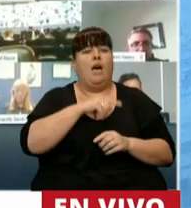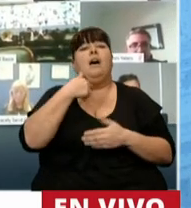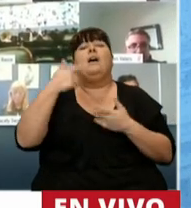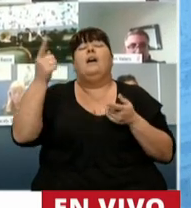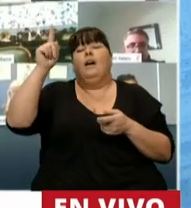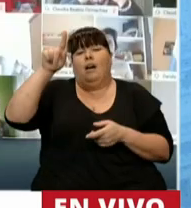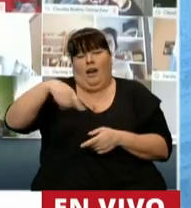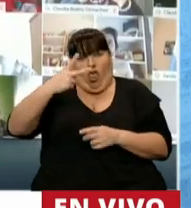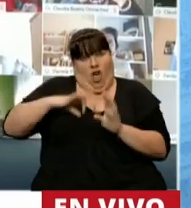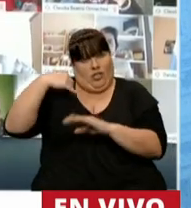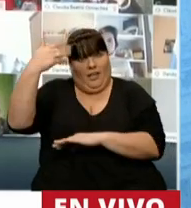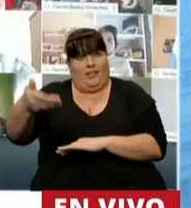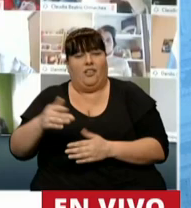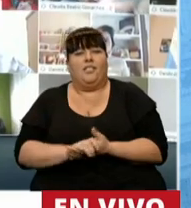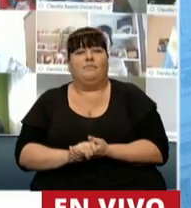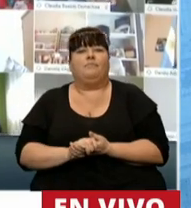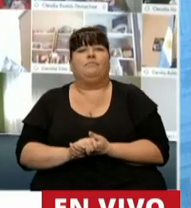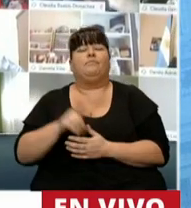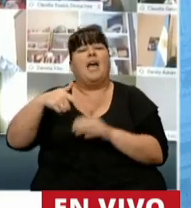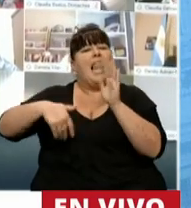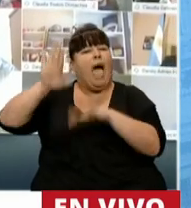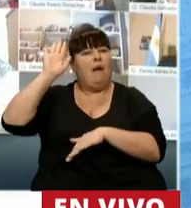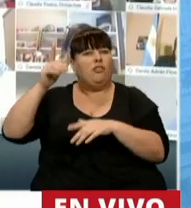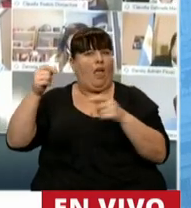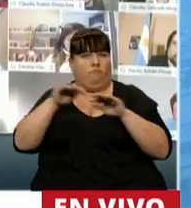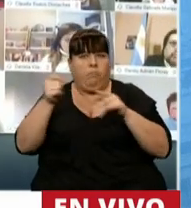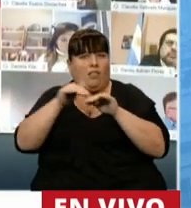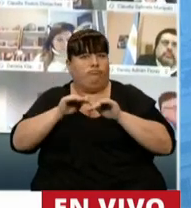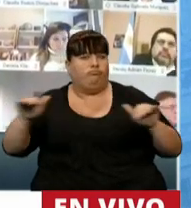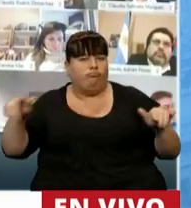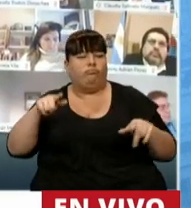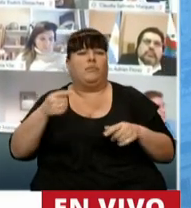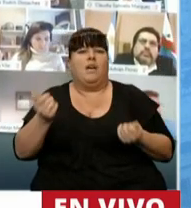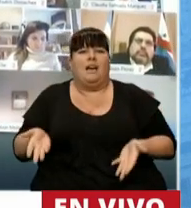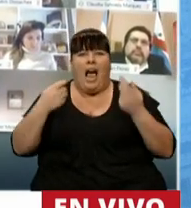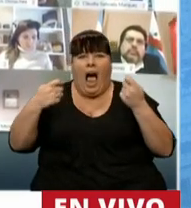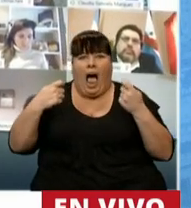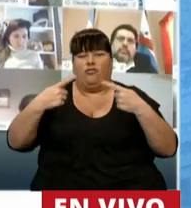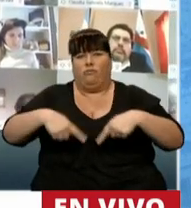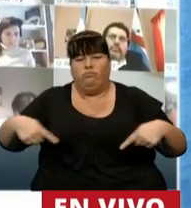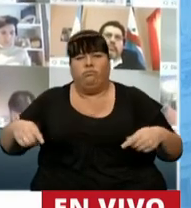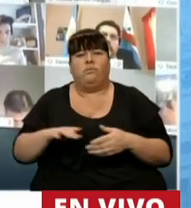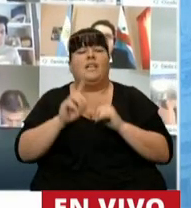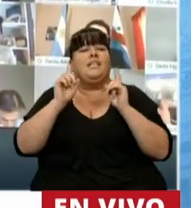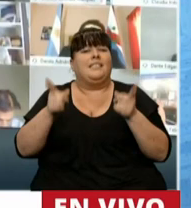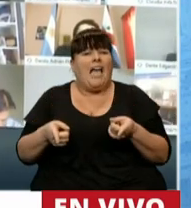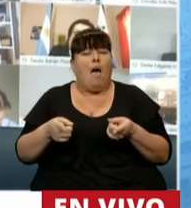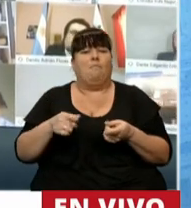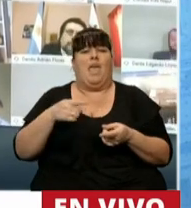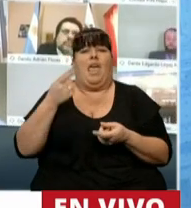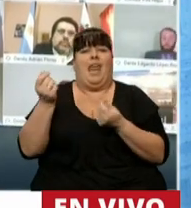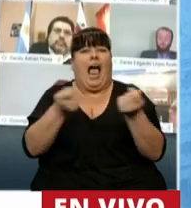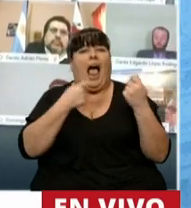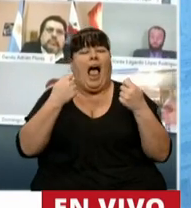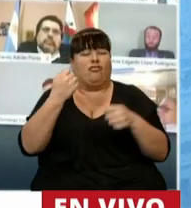desplomarse en los dos años siguientes de la mano de la mayor recesión, el incremento de los costos financieros. Y a pesar de la caída de